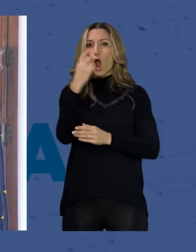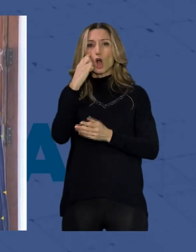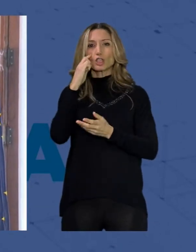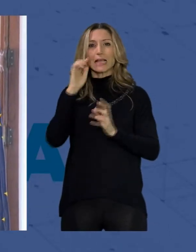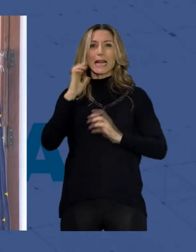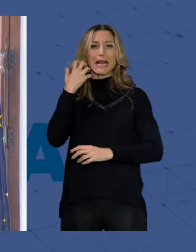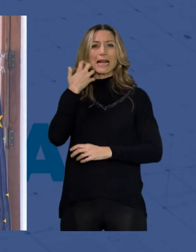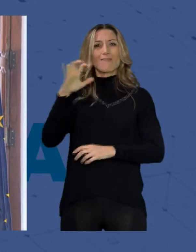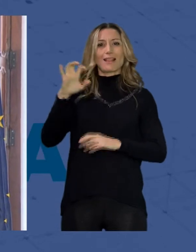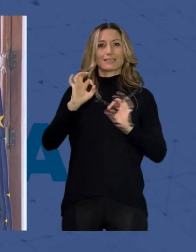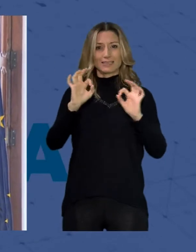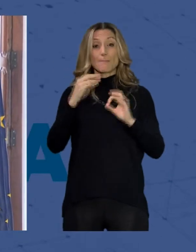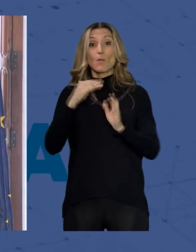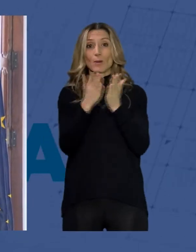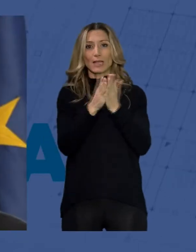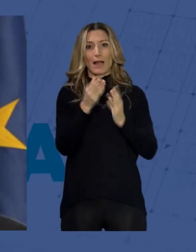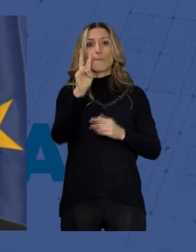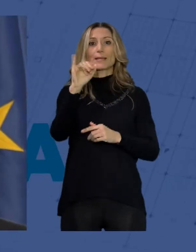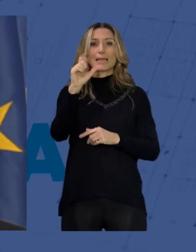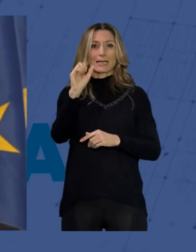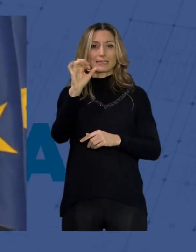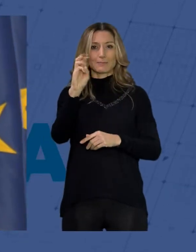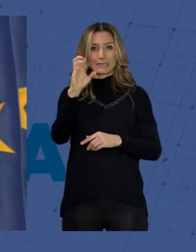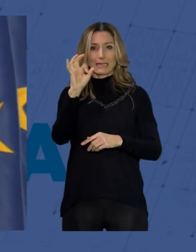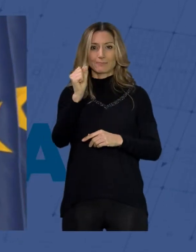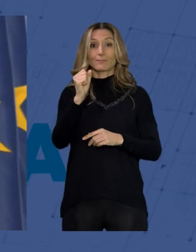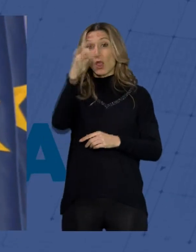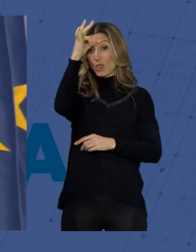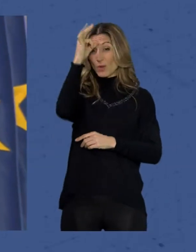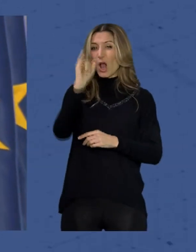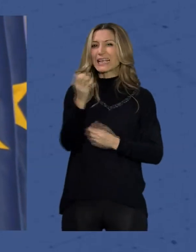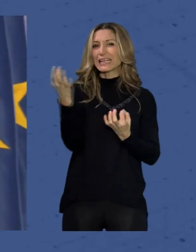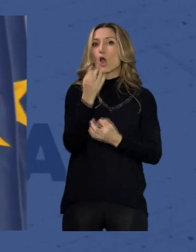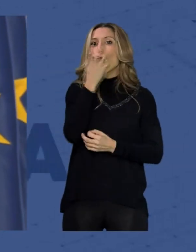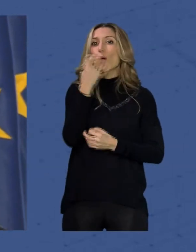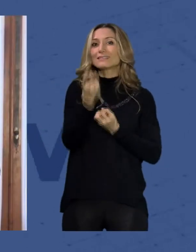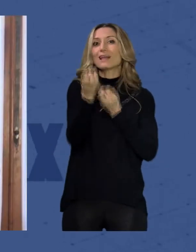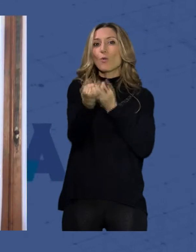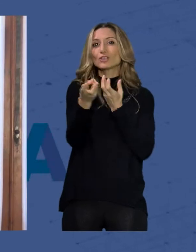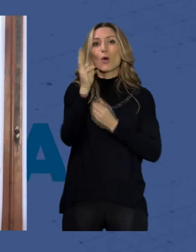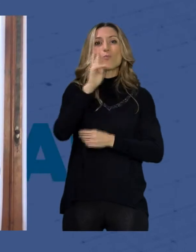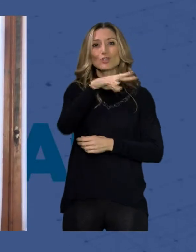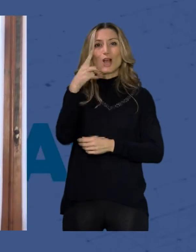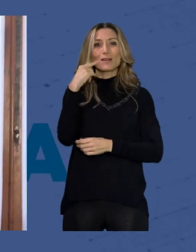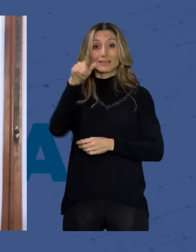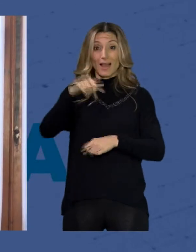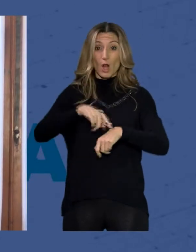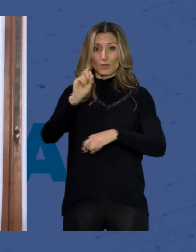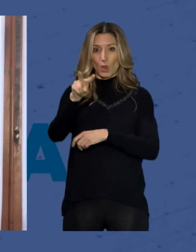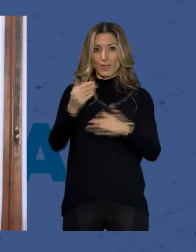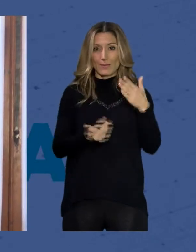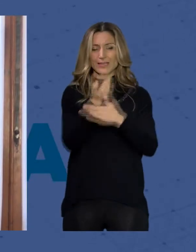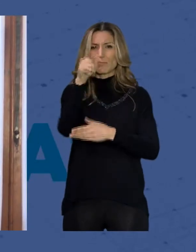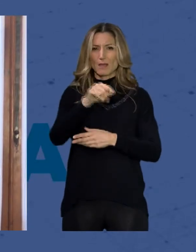Espesa. El domingo día 7, hay un cuentacuentos en el Museo de Almería a las 12 de la mañana y también muchas otras